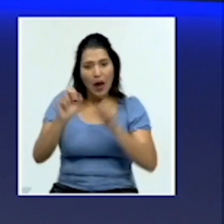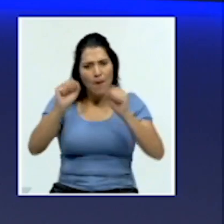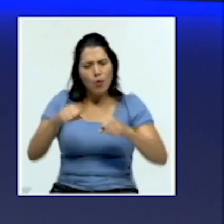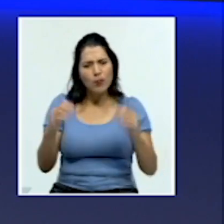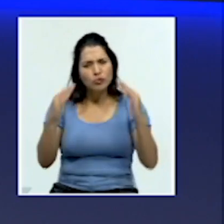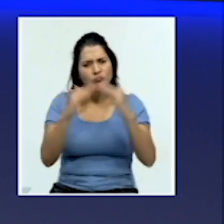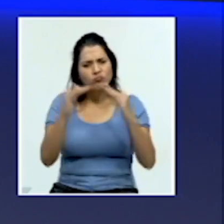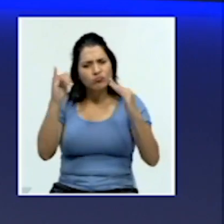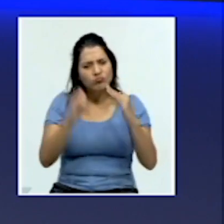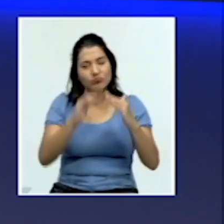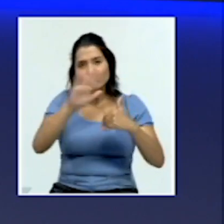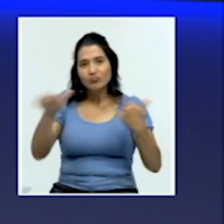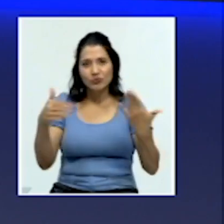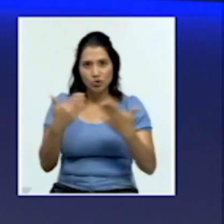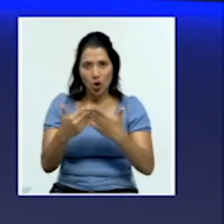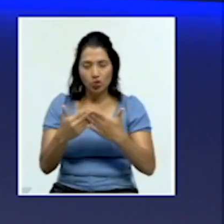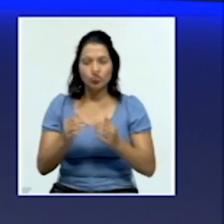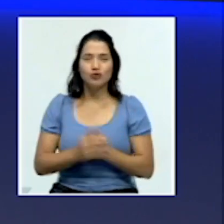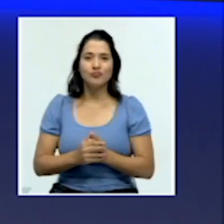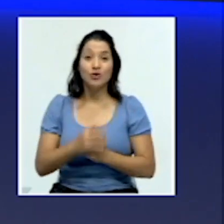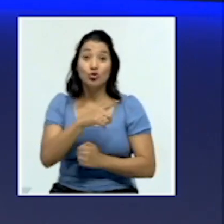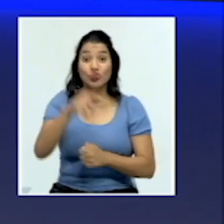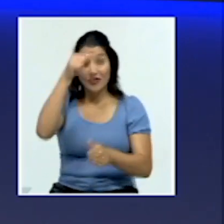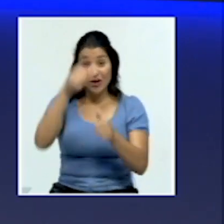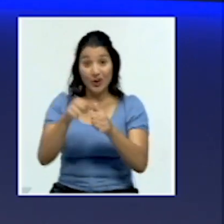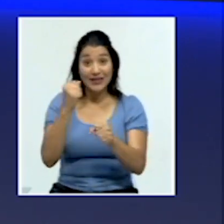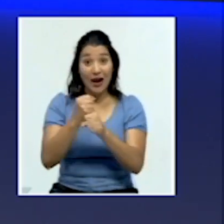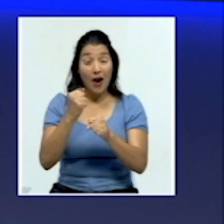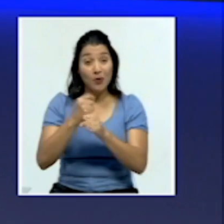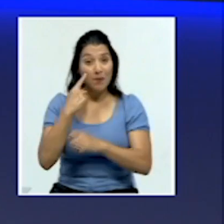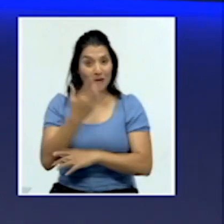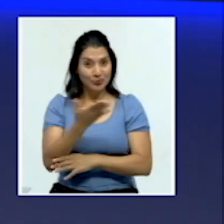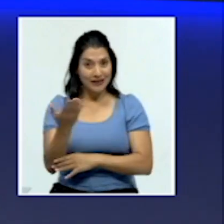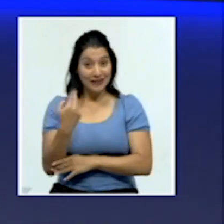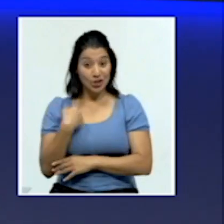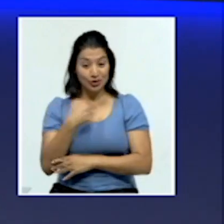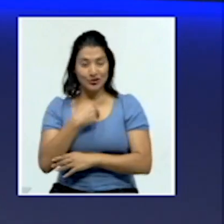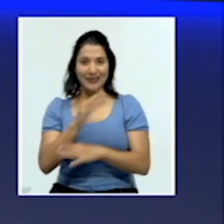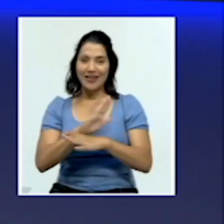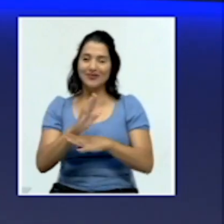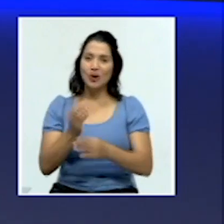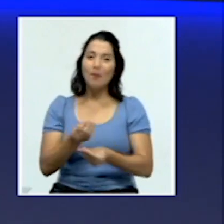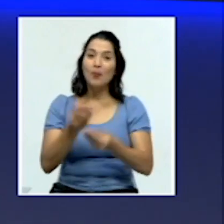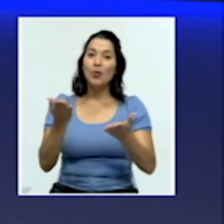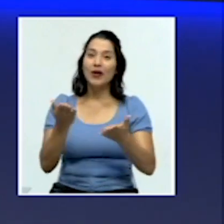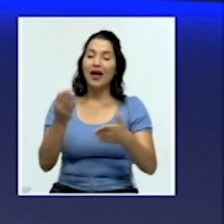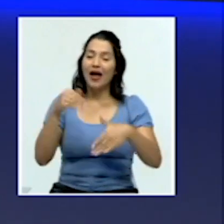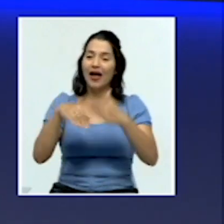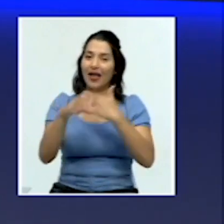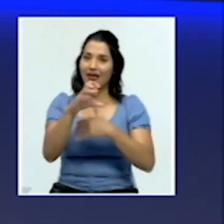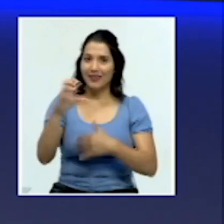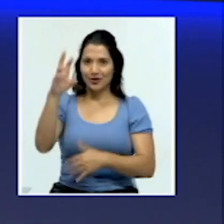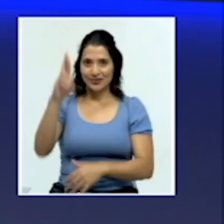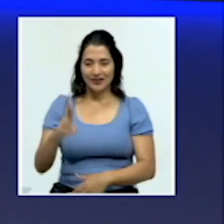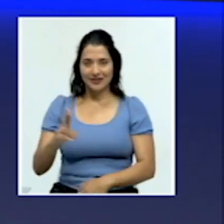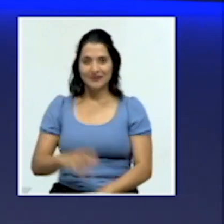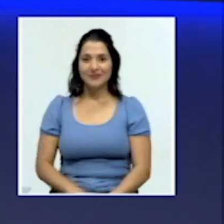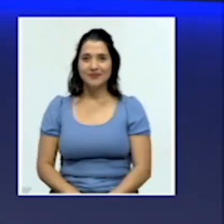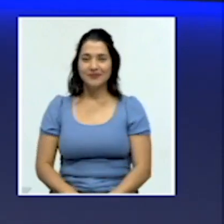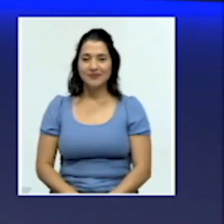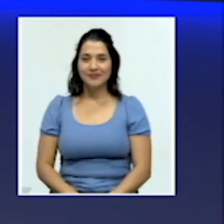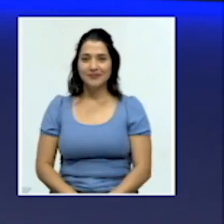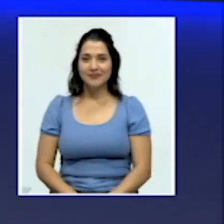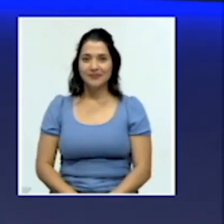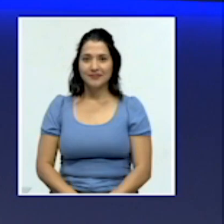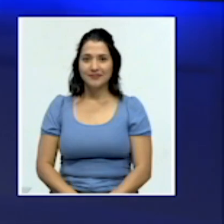vivamos todos. Recuerde, trabajamos para usted. Somos la televisión pública de Costa Rica.